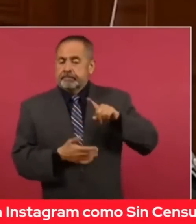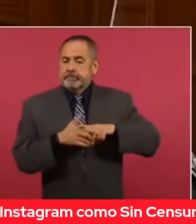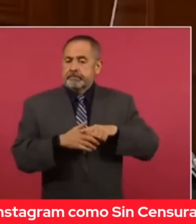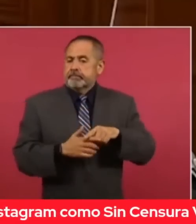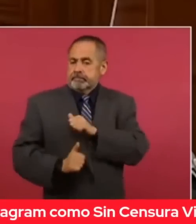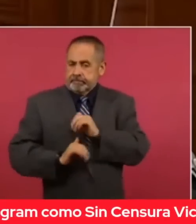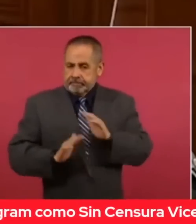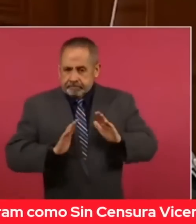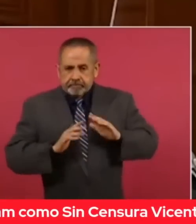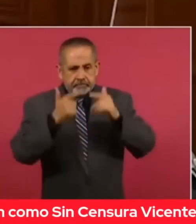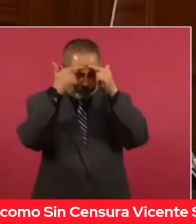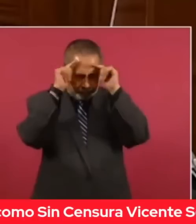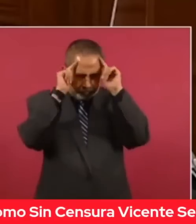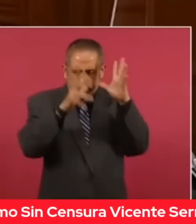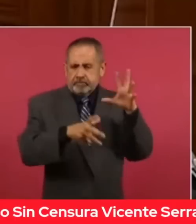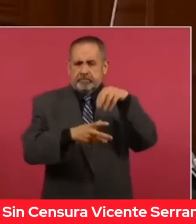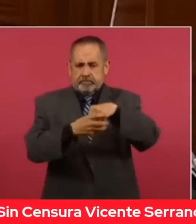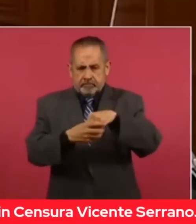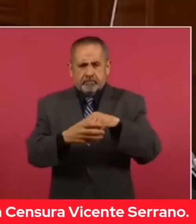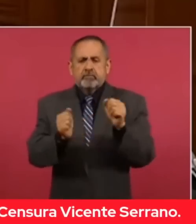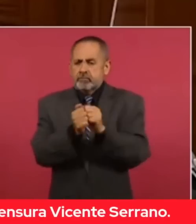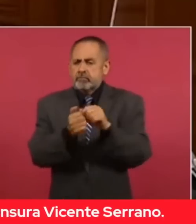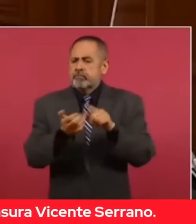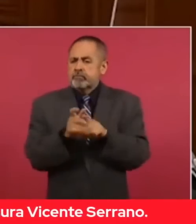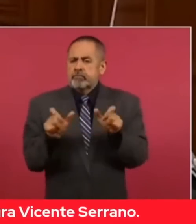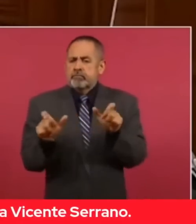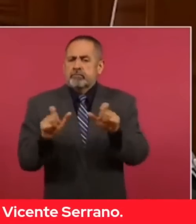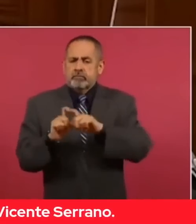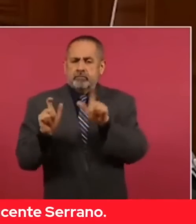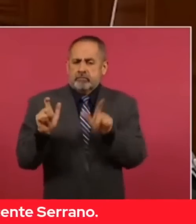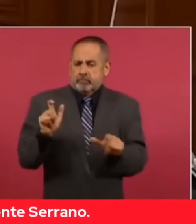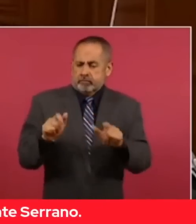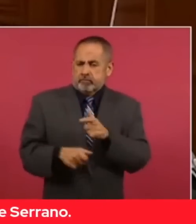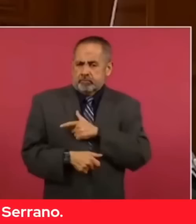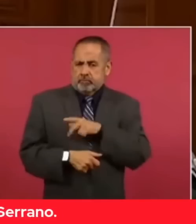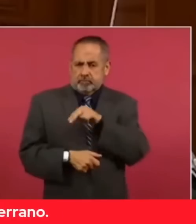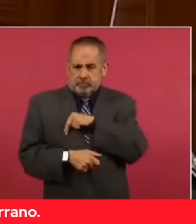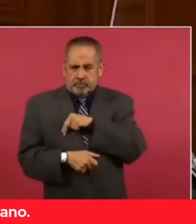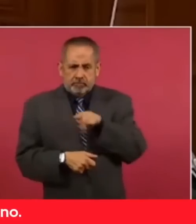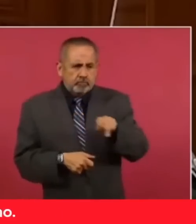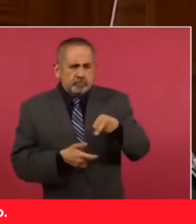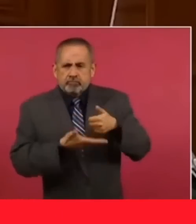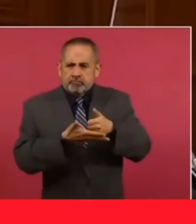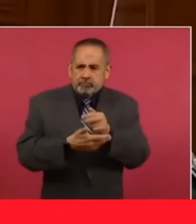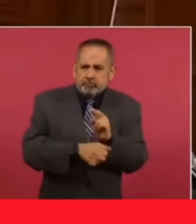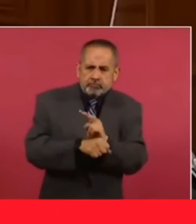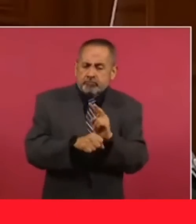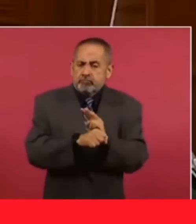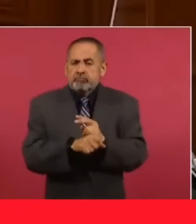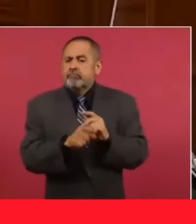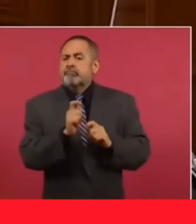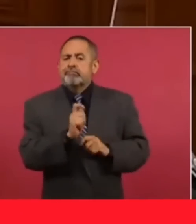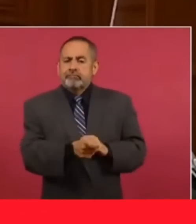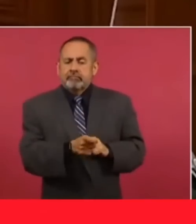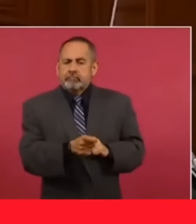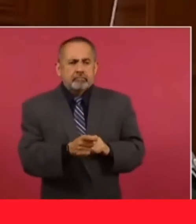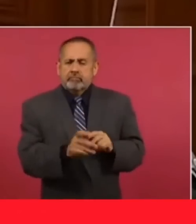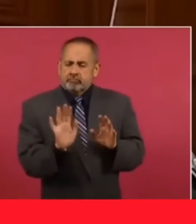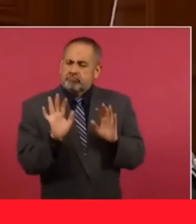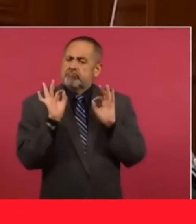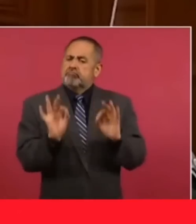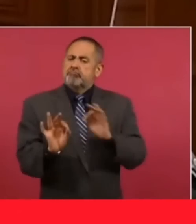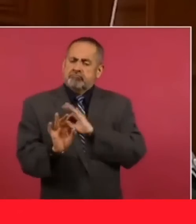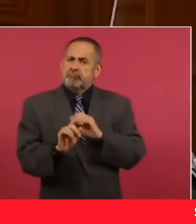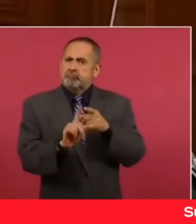colabore en la Guardia Nacional e incluso lleve a cabo funciones de control, no desnaturaliza